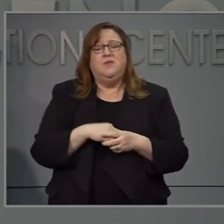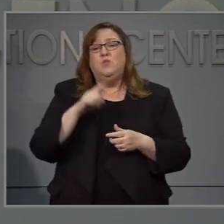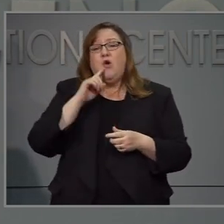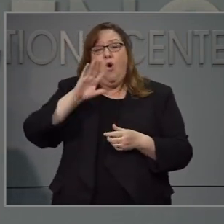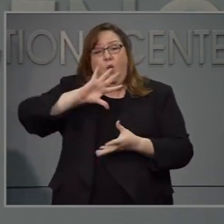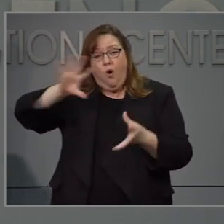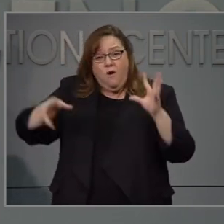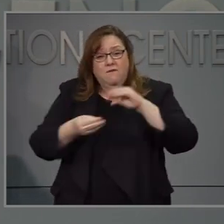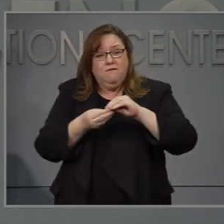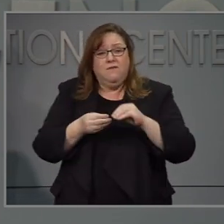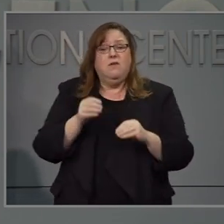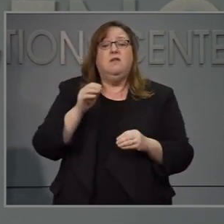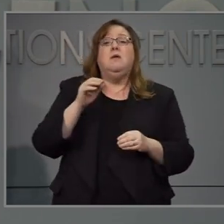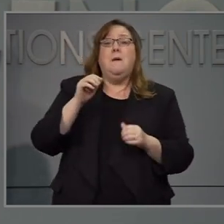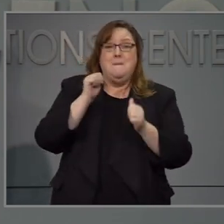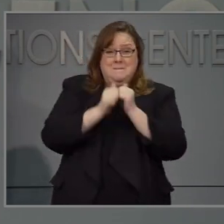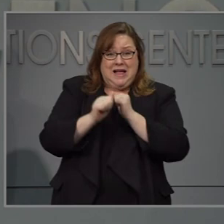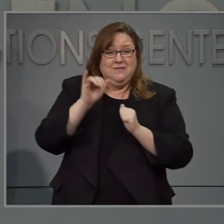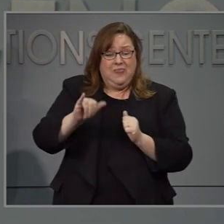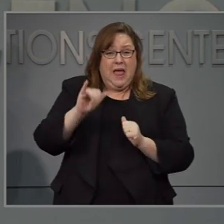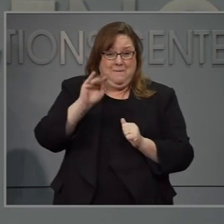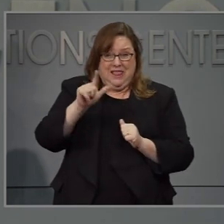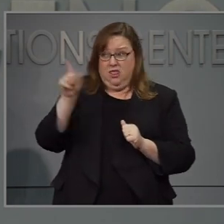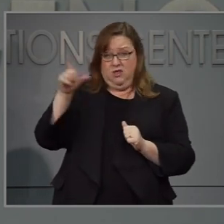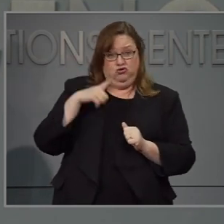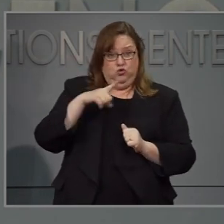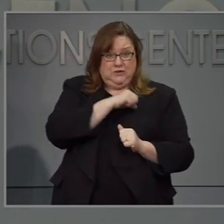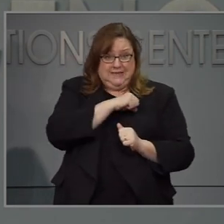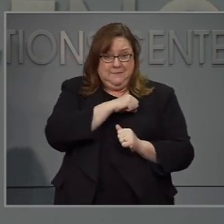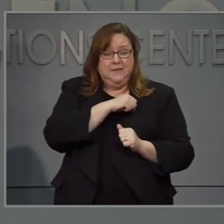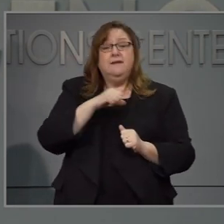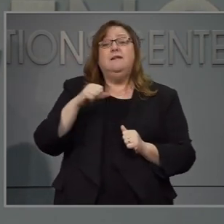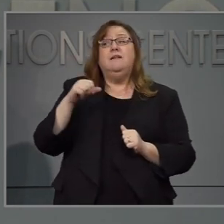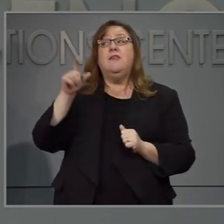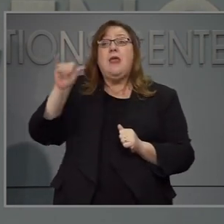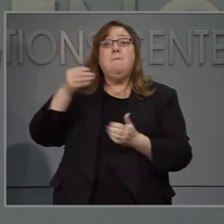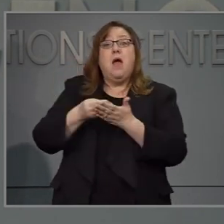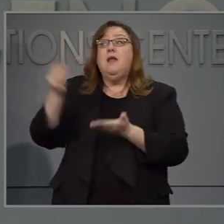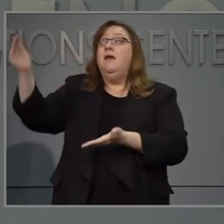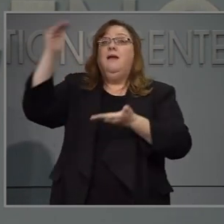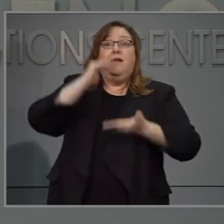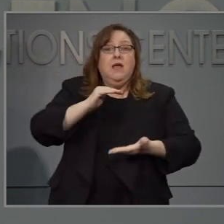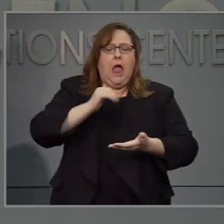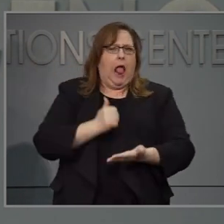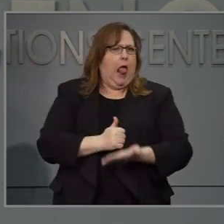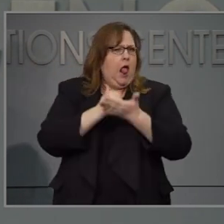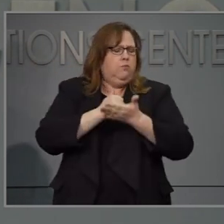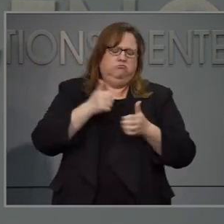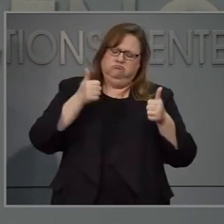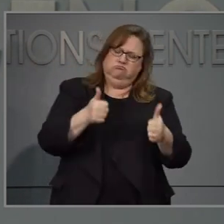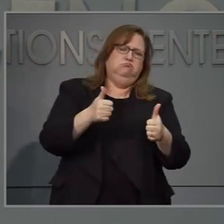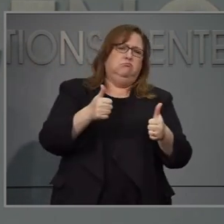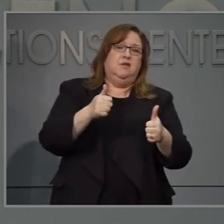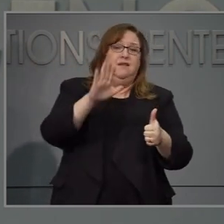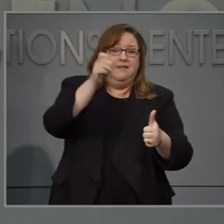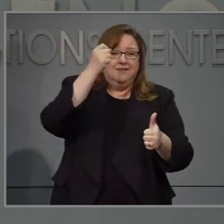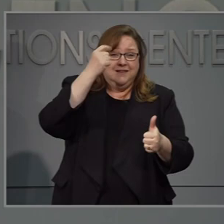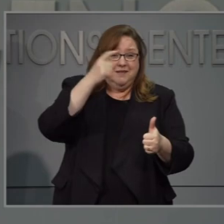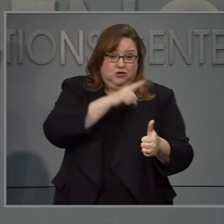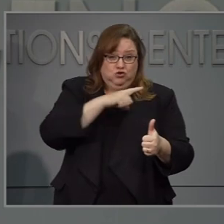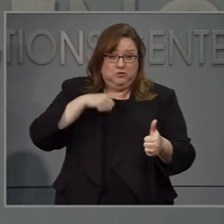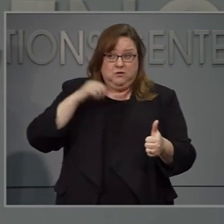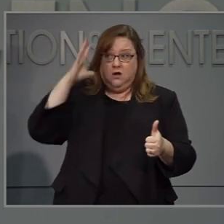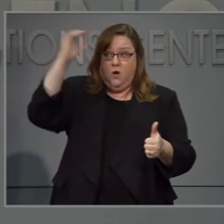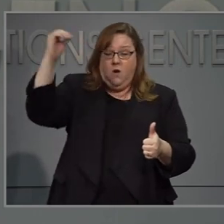muchísimo más trabajo por hacer y con gusto voy a colaborar con la Asamblea General cuando ellos regresen para poder hacer todo lo posible para